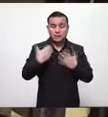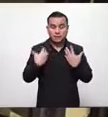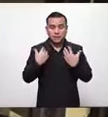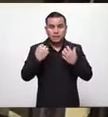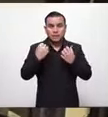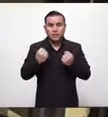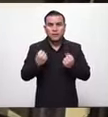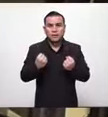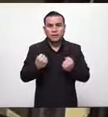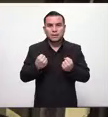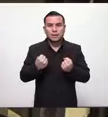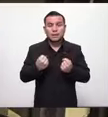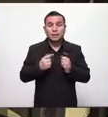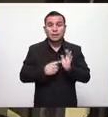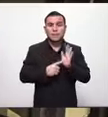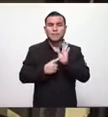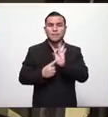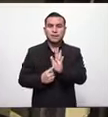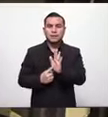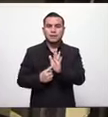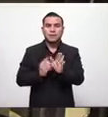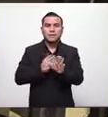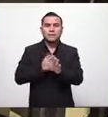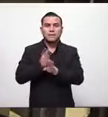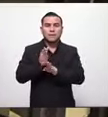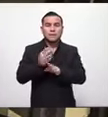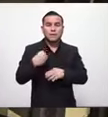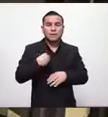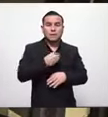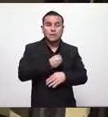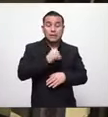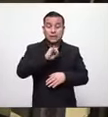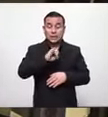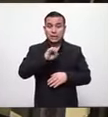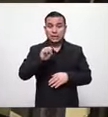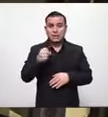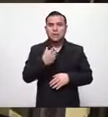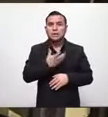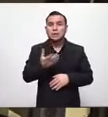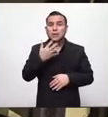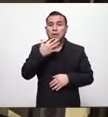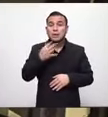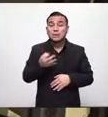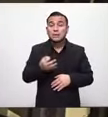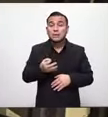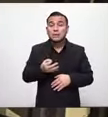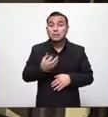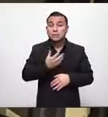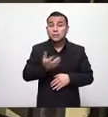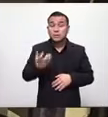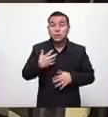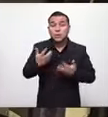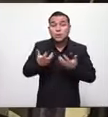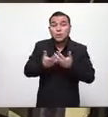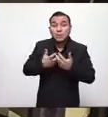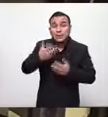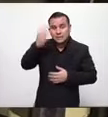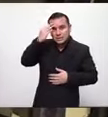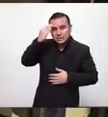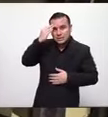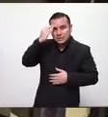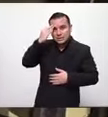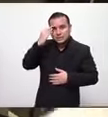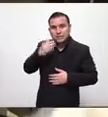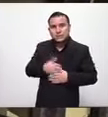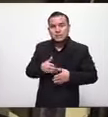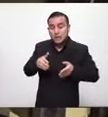aquí tenemos representantes también del seguro social como dijo mi compañero salieron a las calles